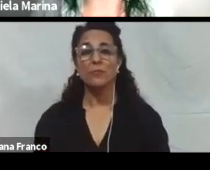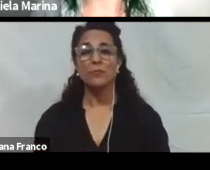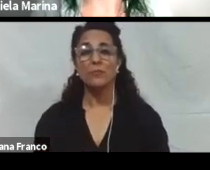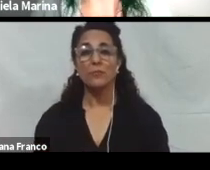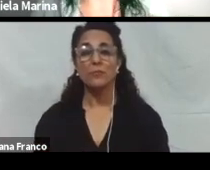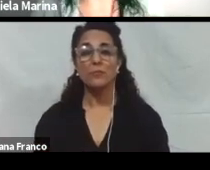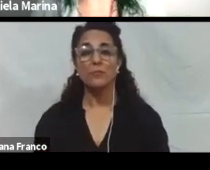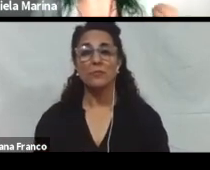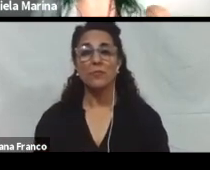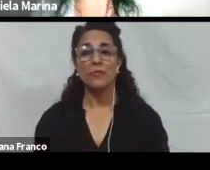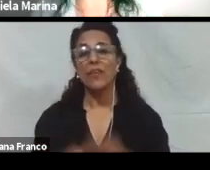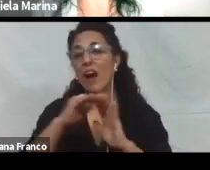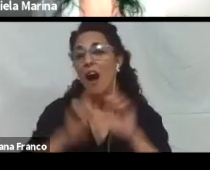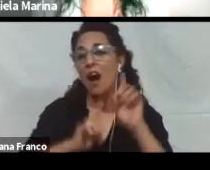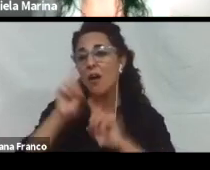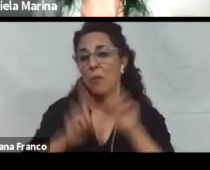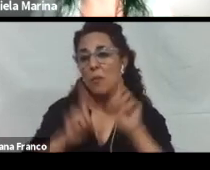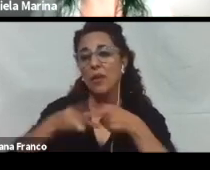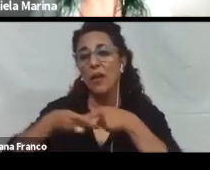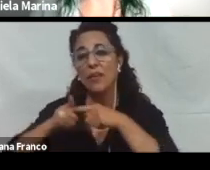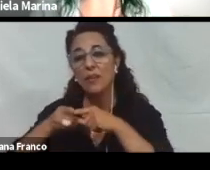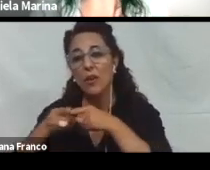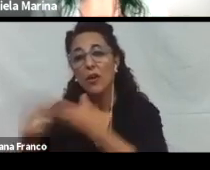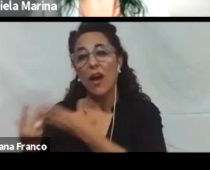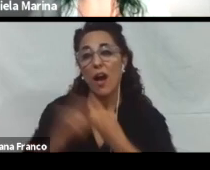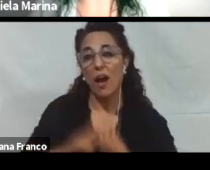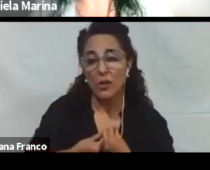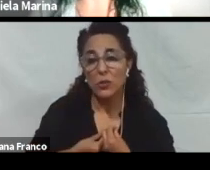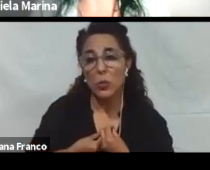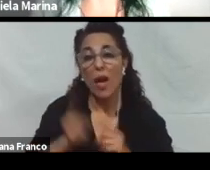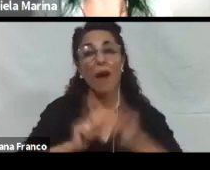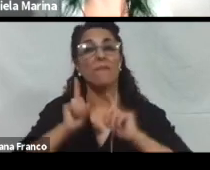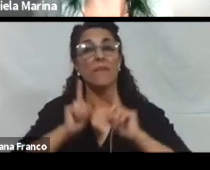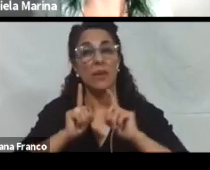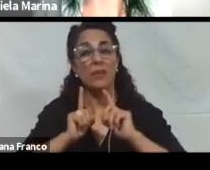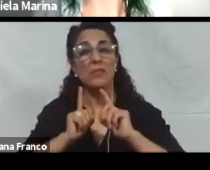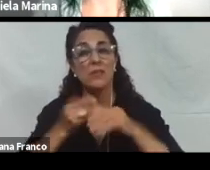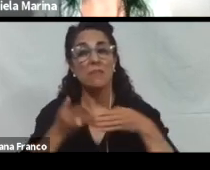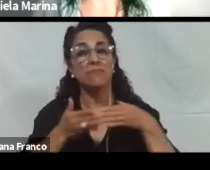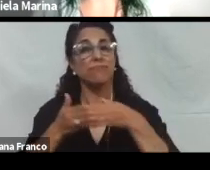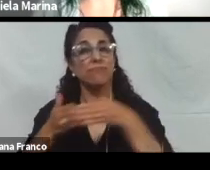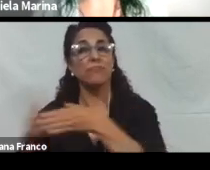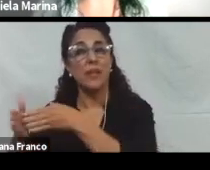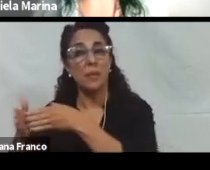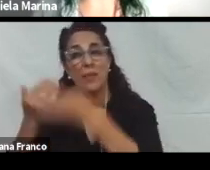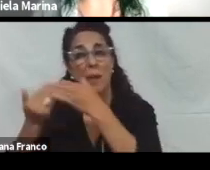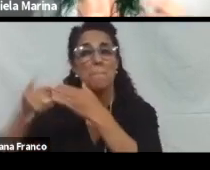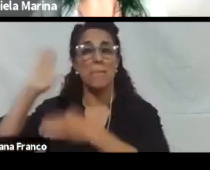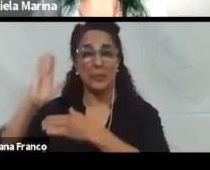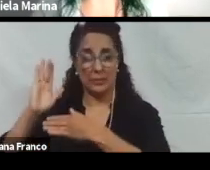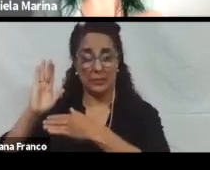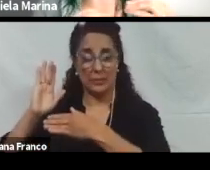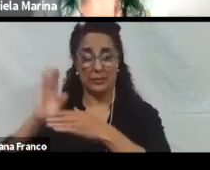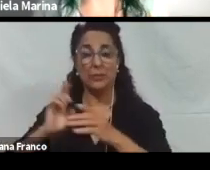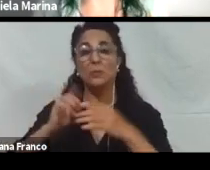tecnologías que en vez de aportar a la accesibilidad, quizás terminan generando más barreras aún, entonces por eso también